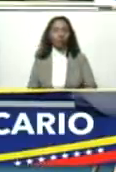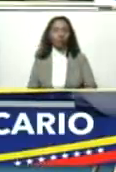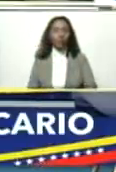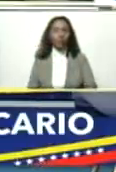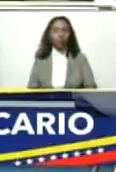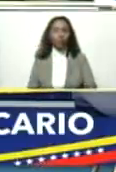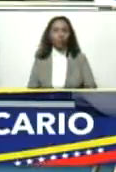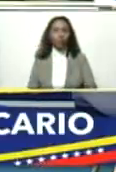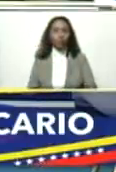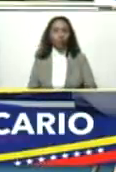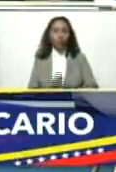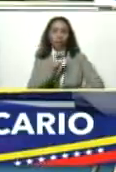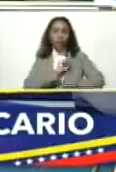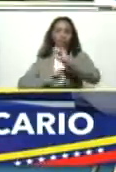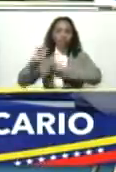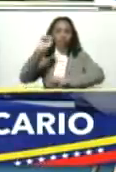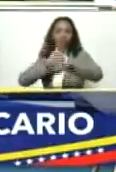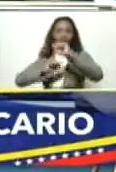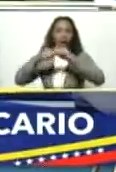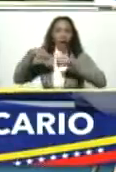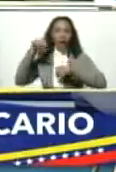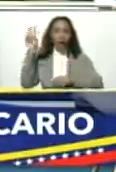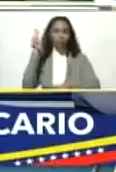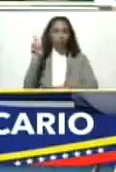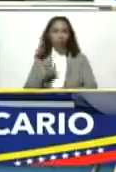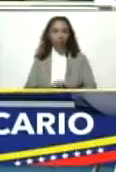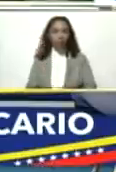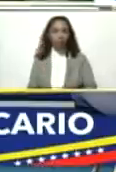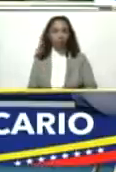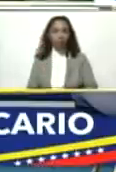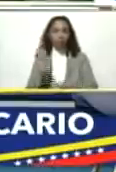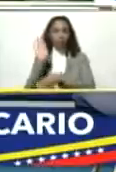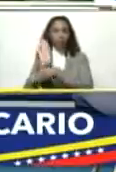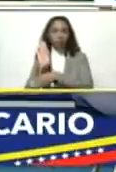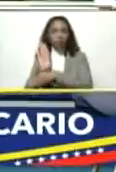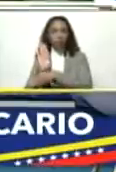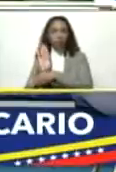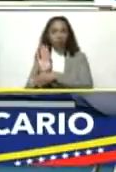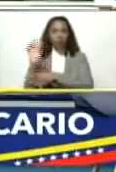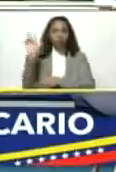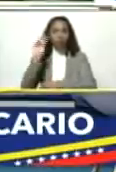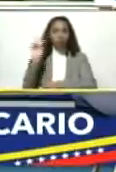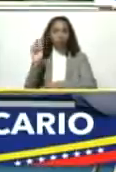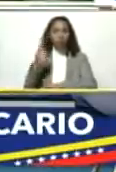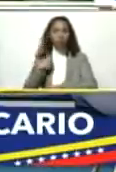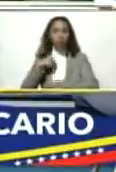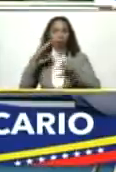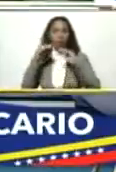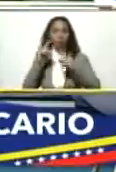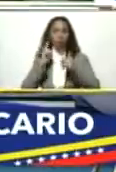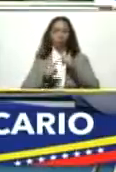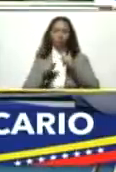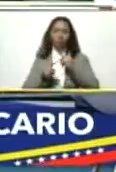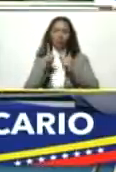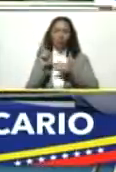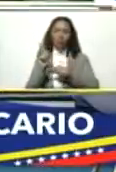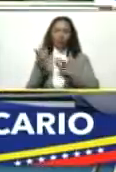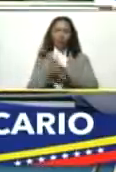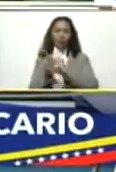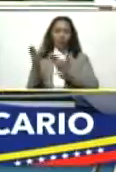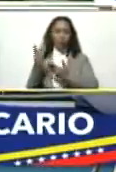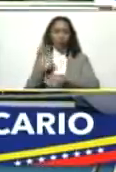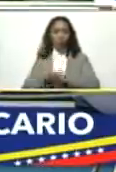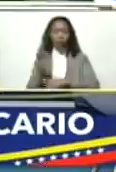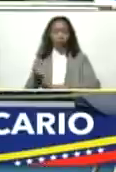de defender a Venezuela de cuidar a Venezuela yo estoy hablando últimamente de eso porque me parece